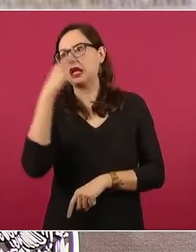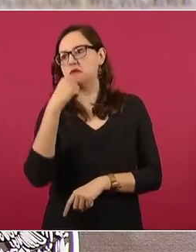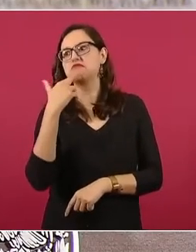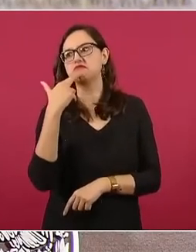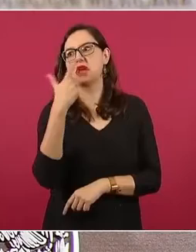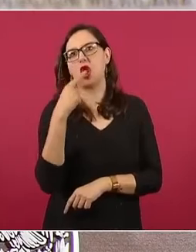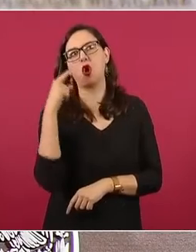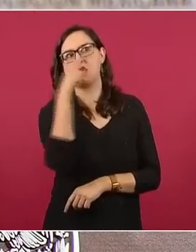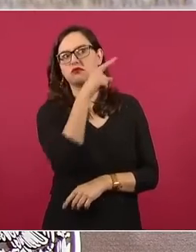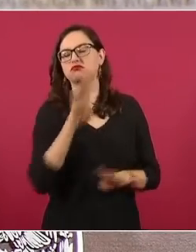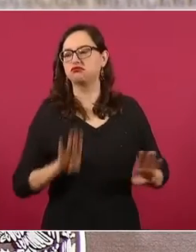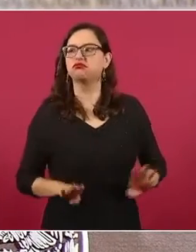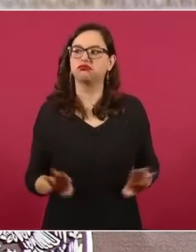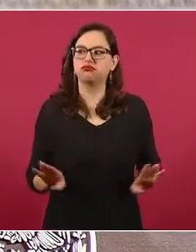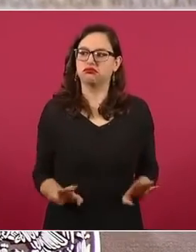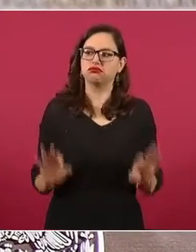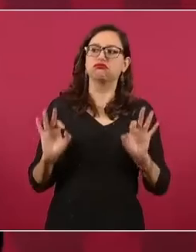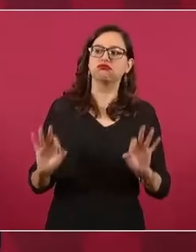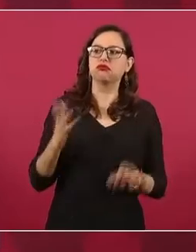donde esté,